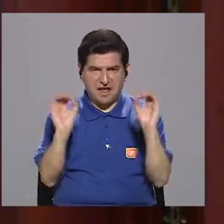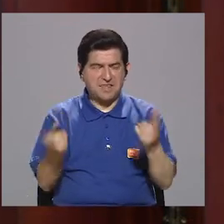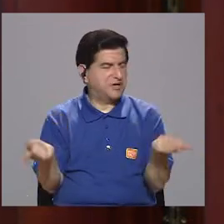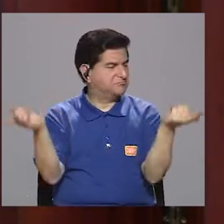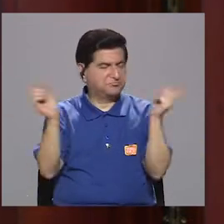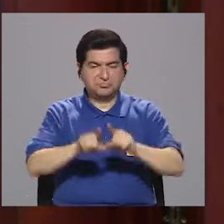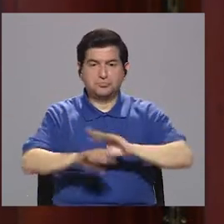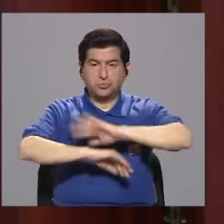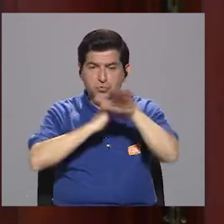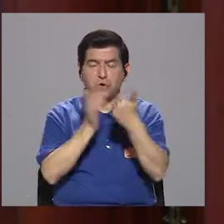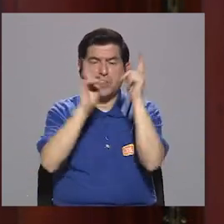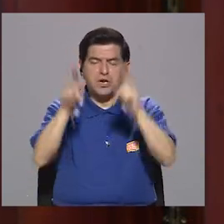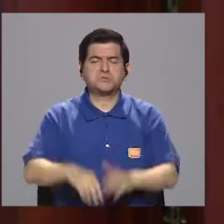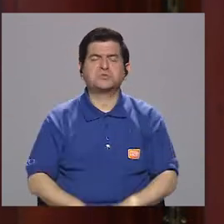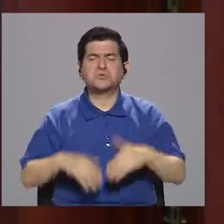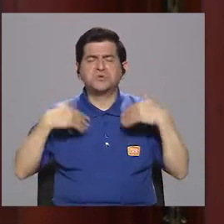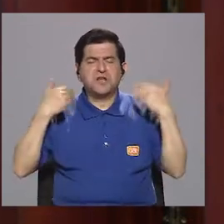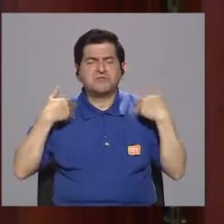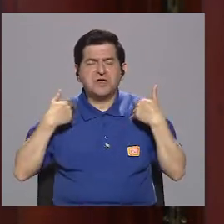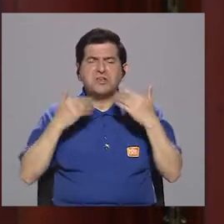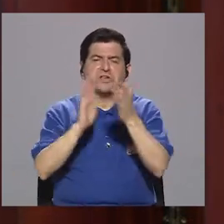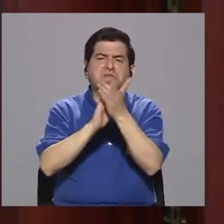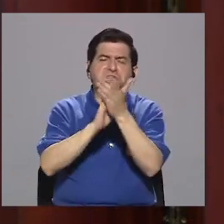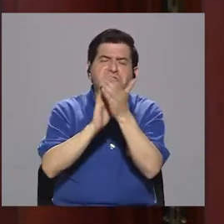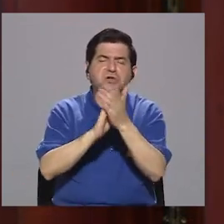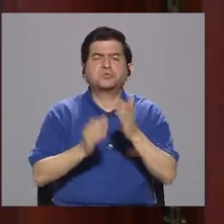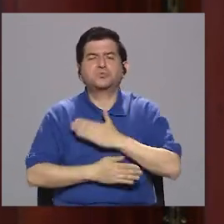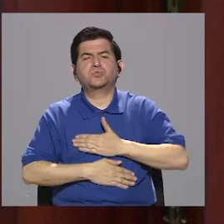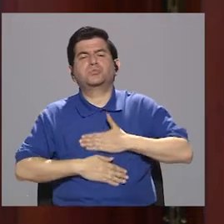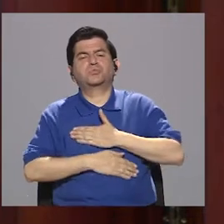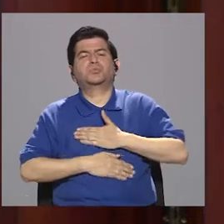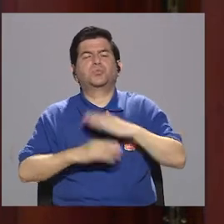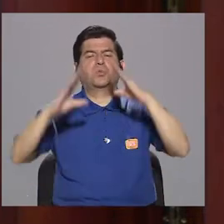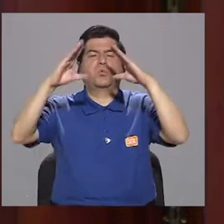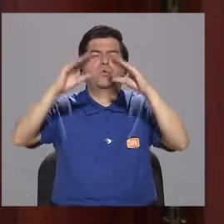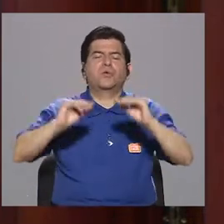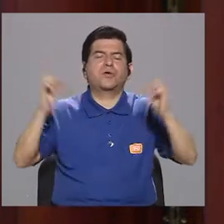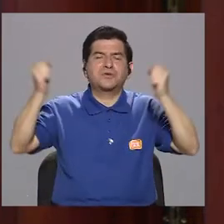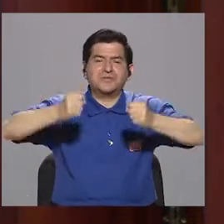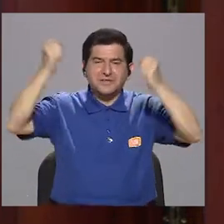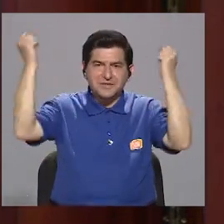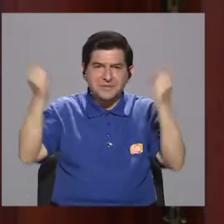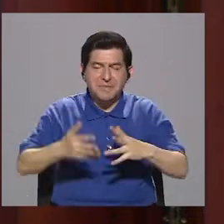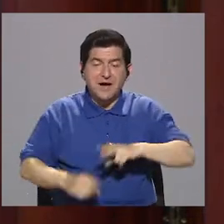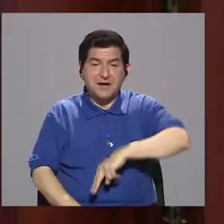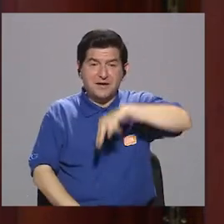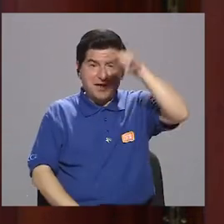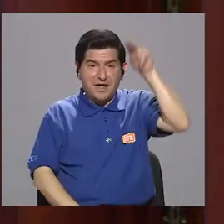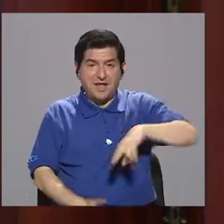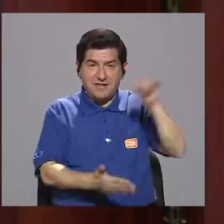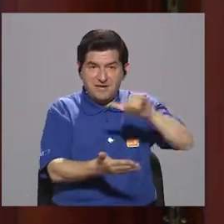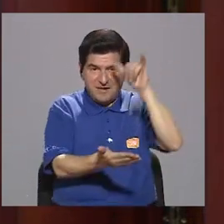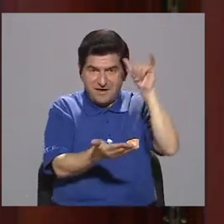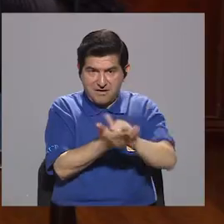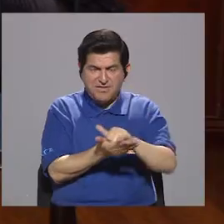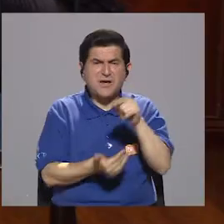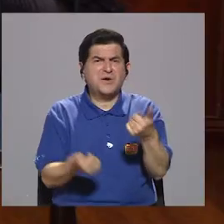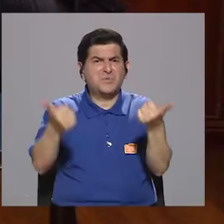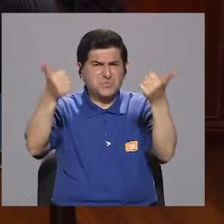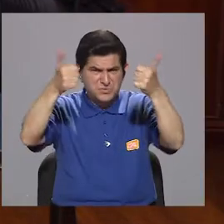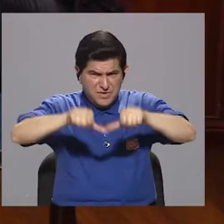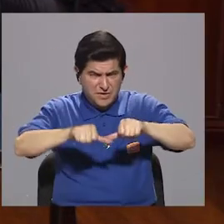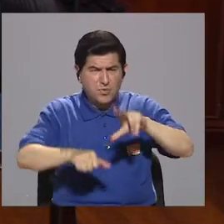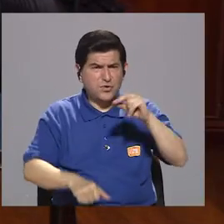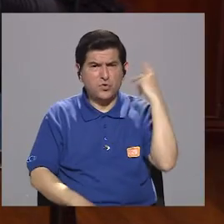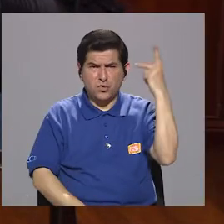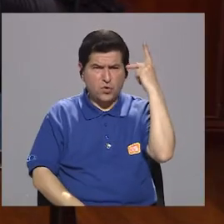final no ocurrió nada. Todo el mundo aplaudió, todo el mundo disfrutó de esa noche mágica que es la Navidad en San José. ¿Usted está de acuerdo en